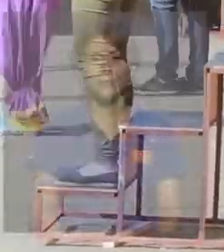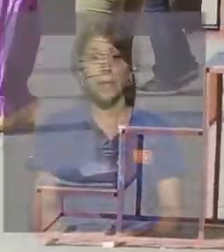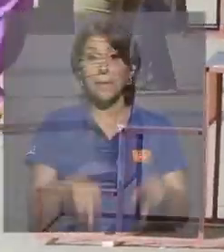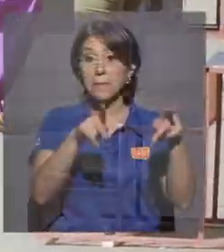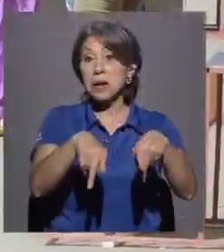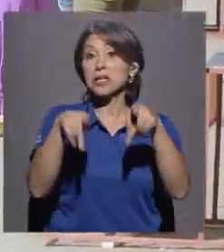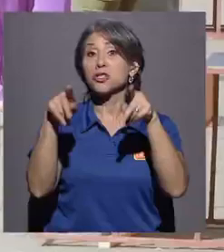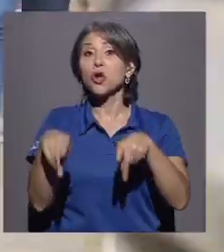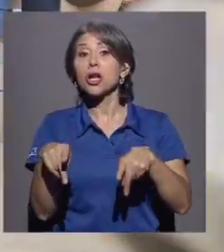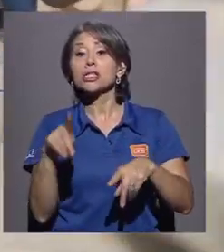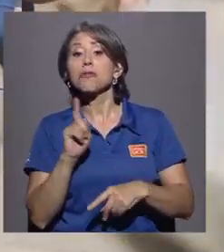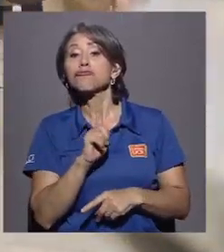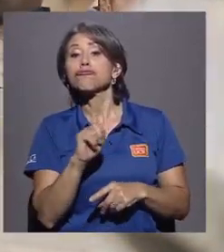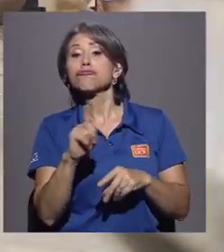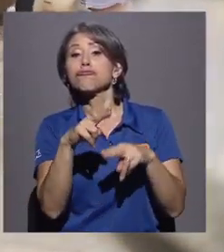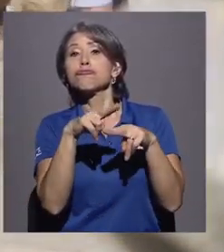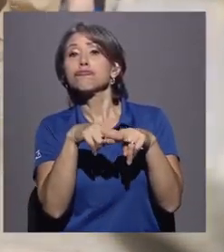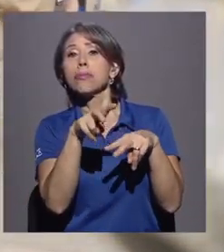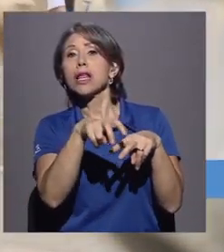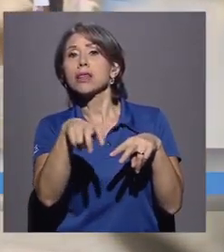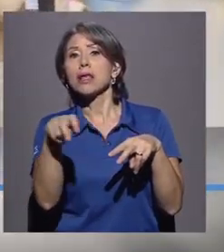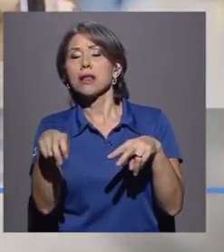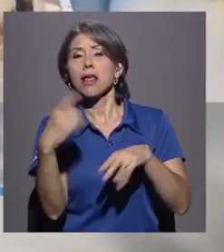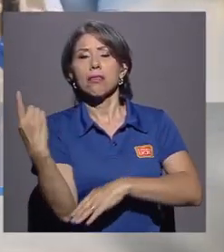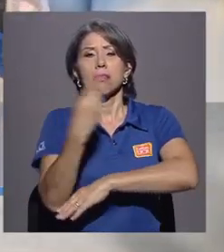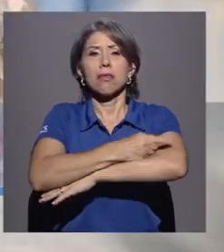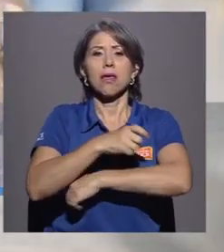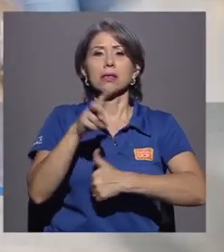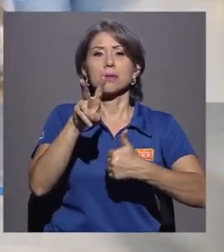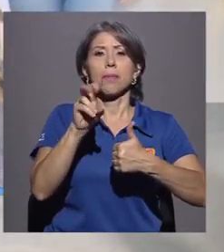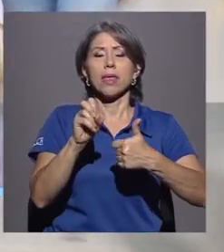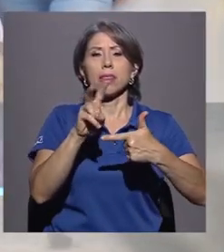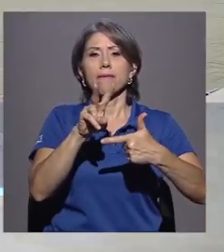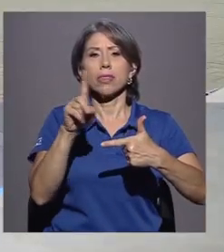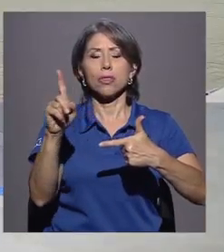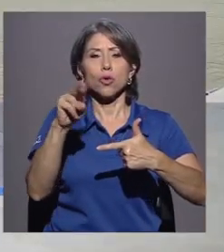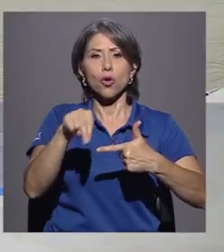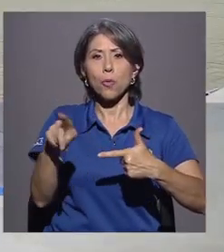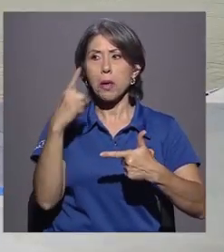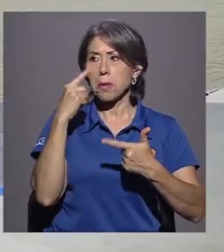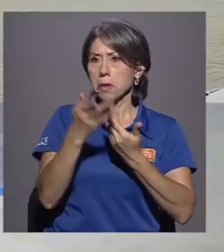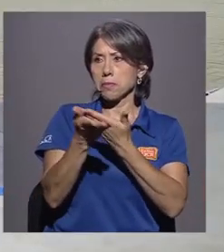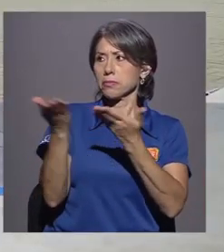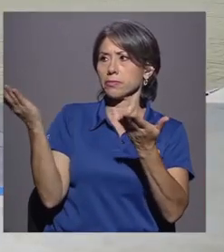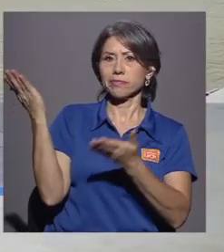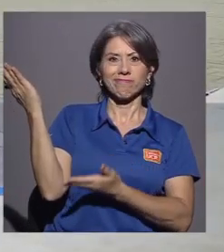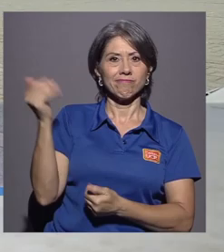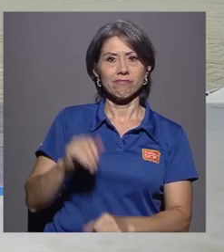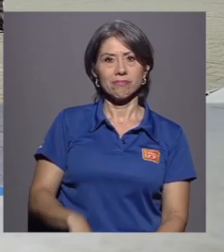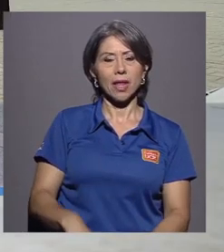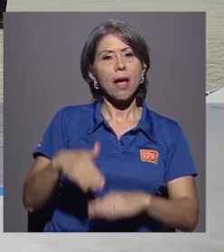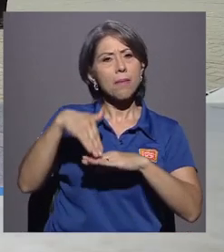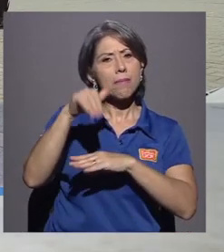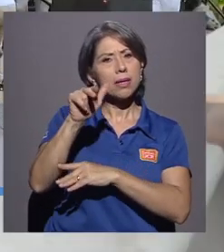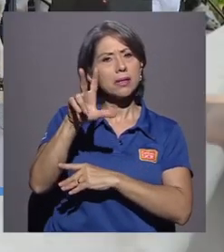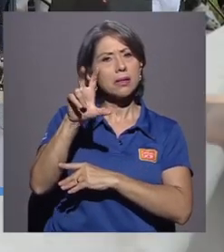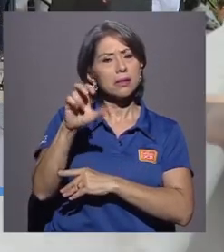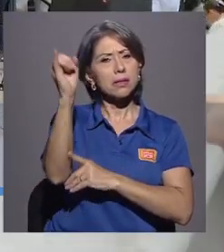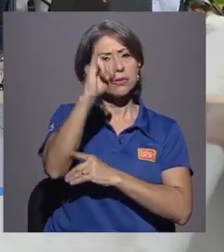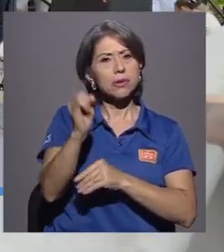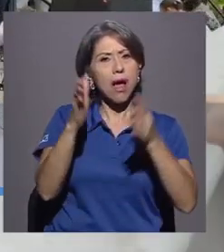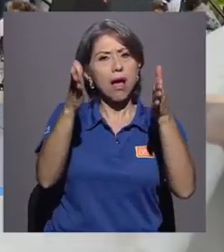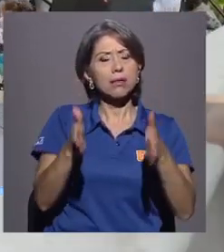Quienes transitaron por el Pretil los días 20 y 21 de noviembre se toparon con este escenario. Más de 300